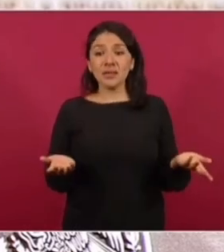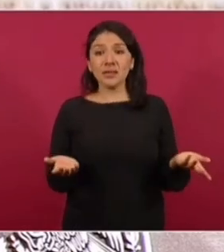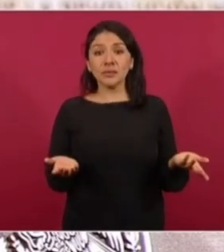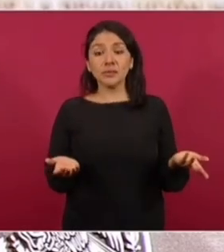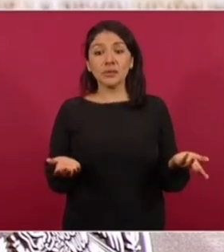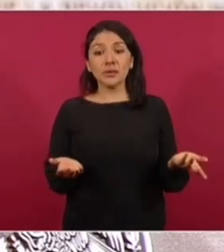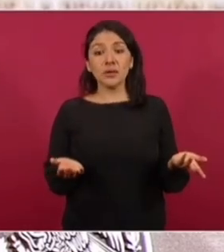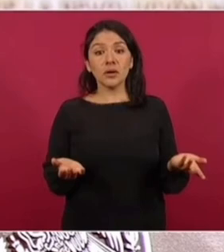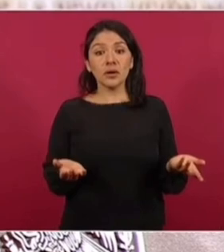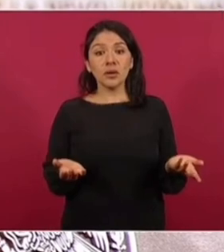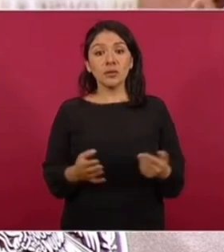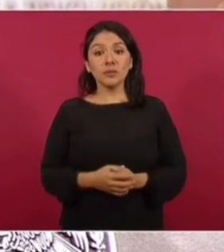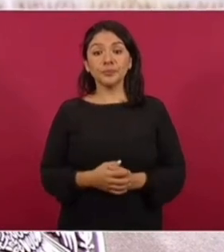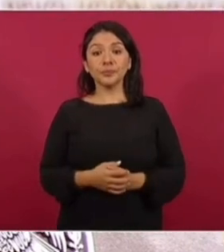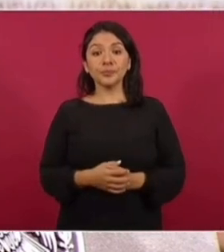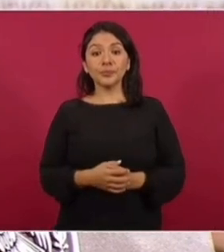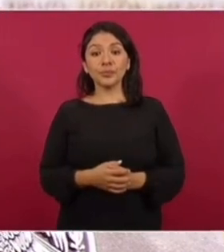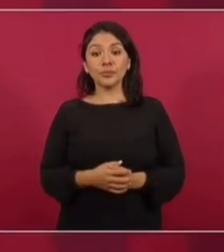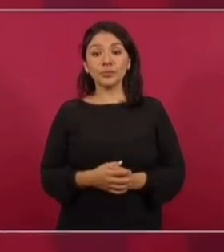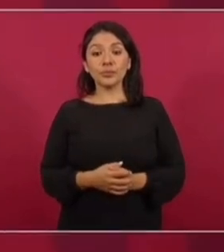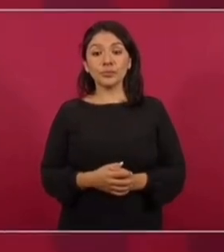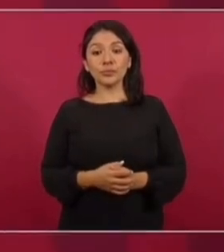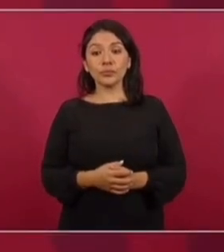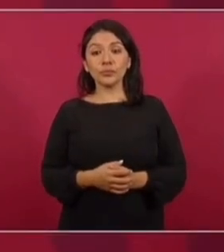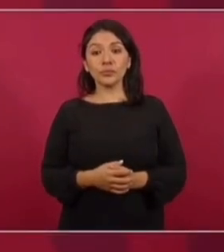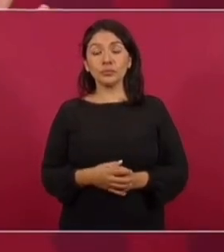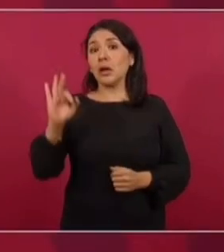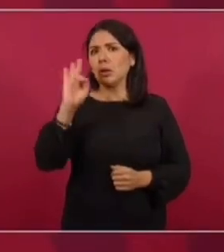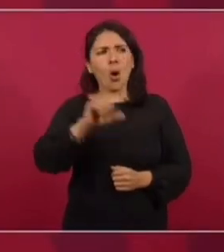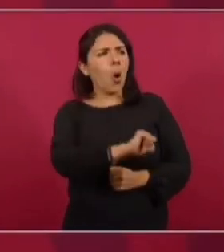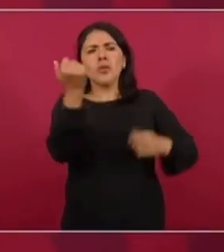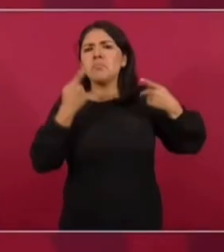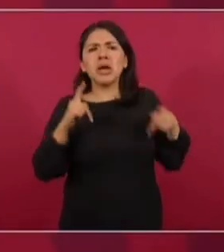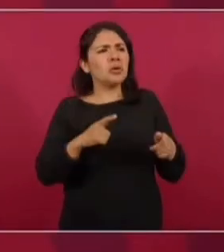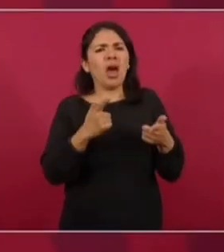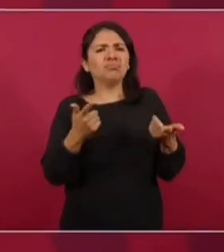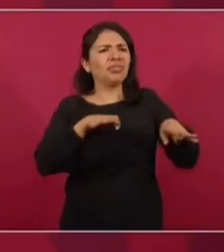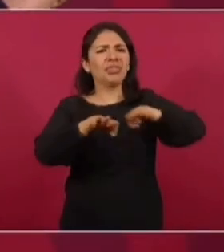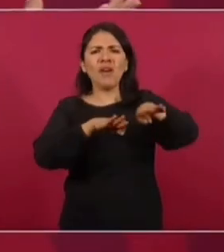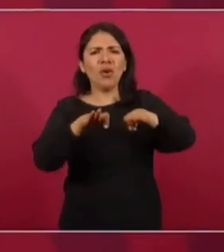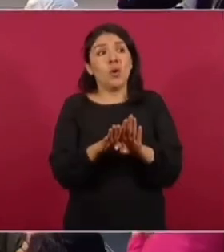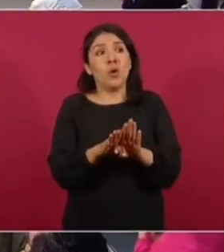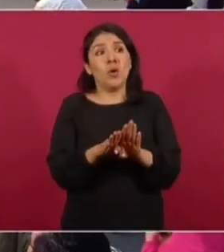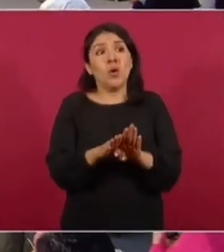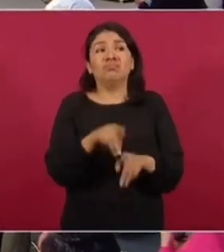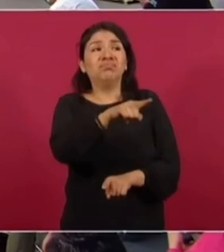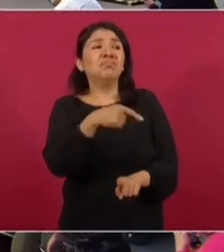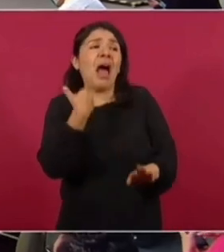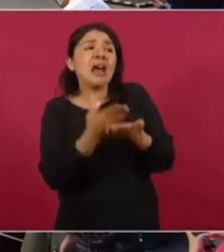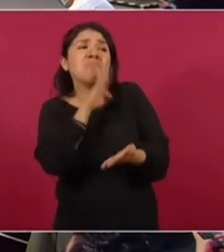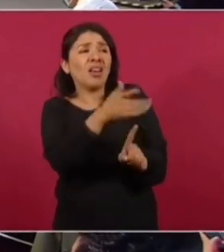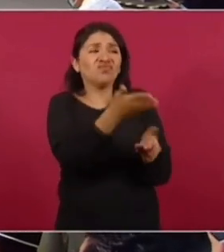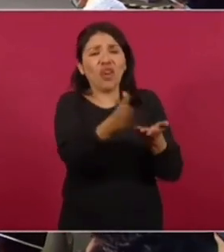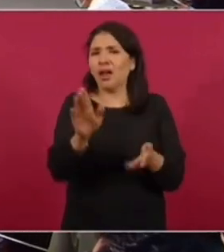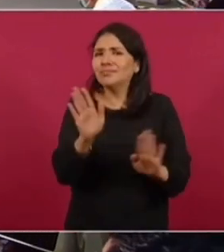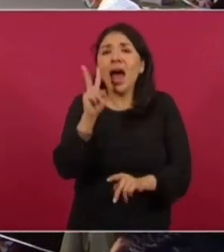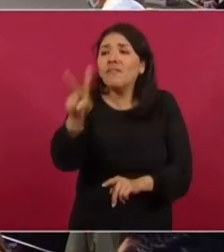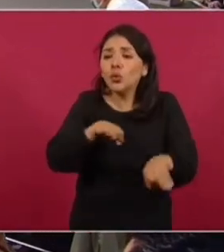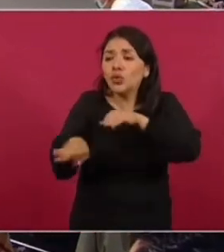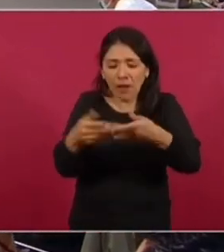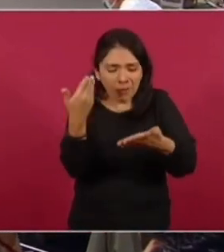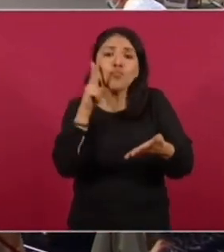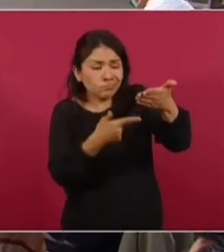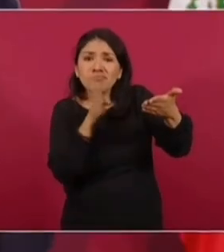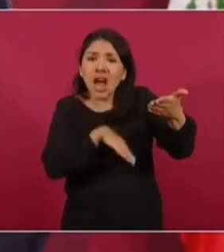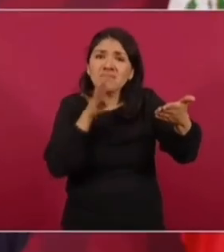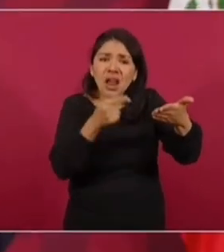Si se tratara de cualquier trabajador, ya los hubiesen despedido, son resultados. A ver, ¿qué